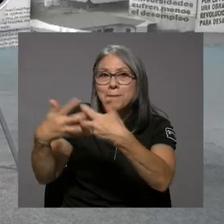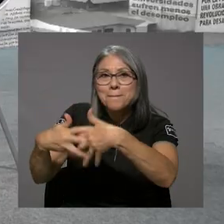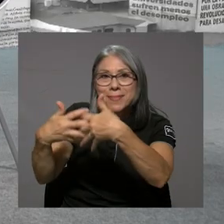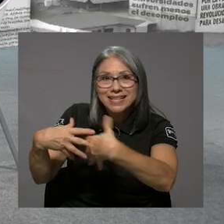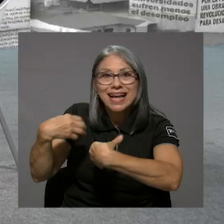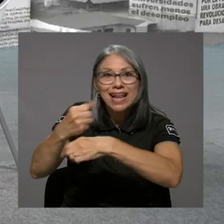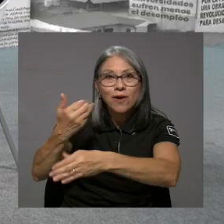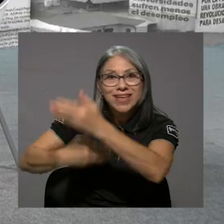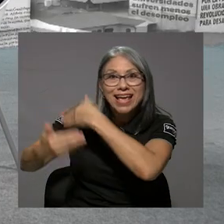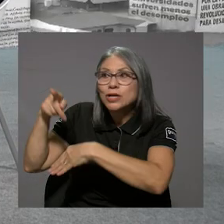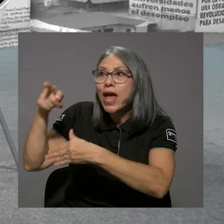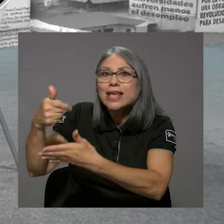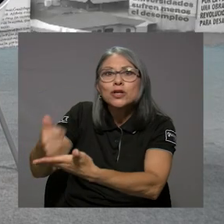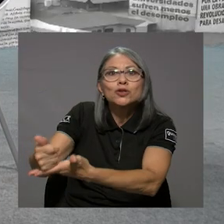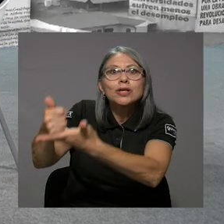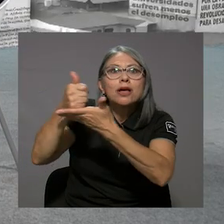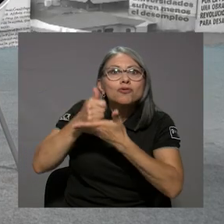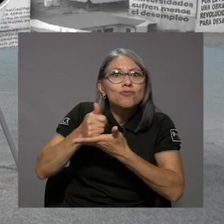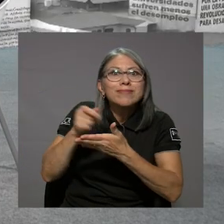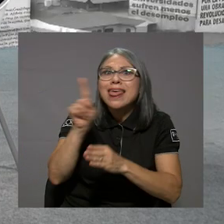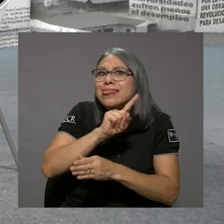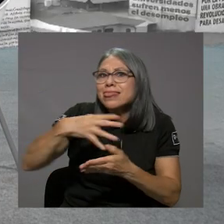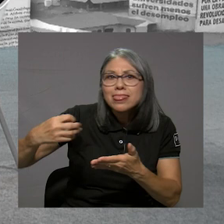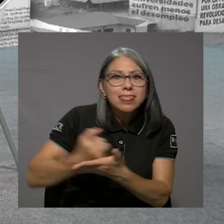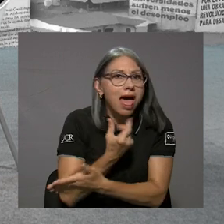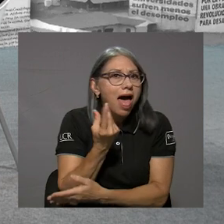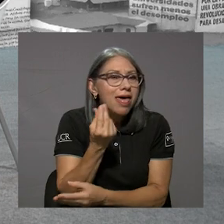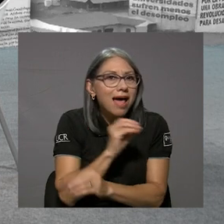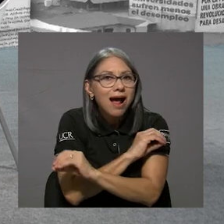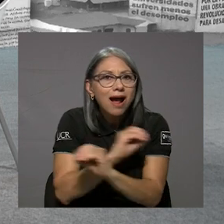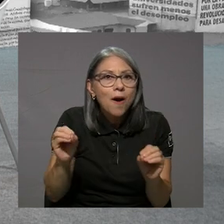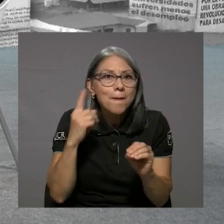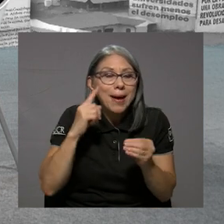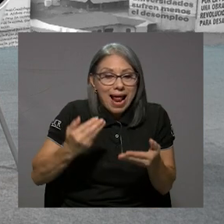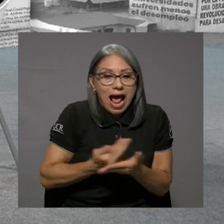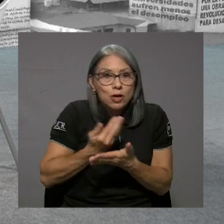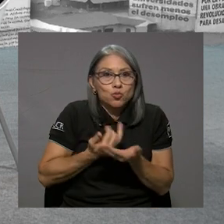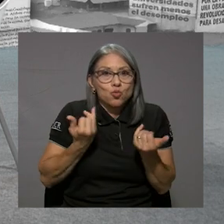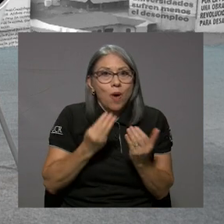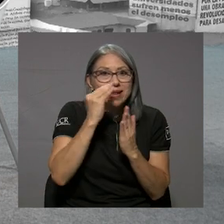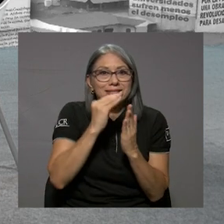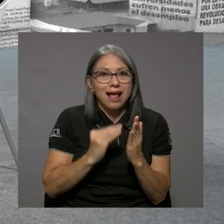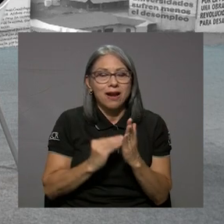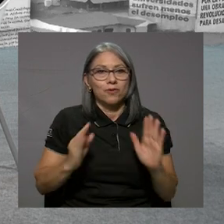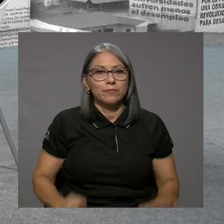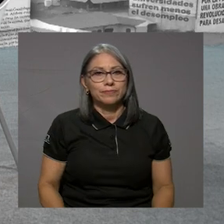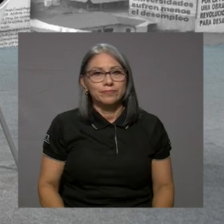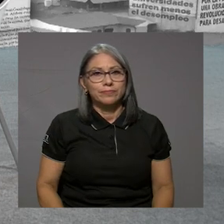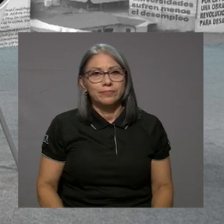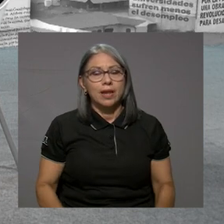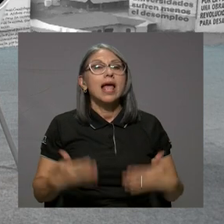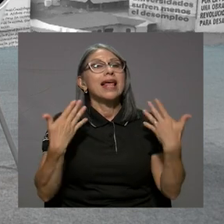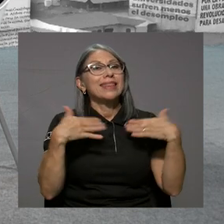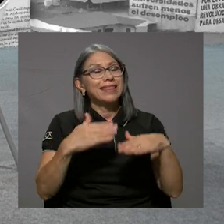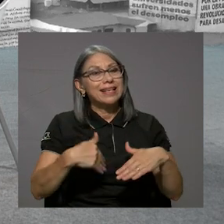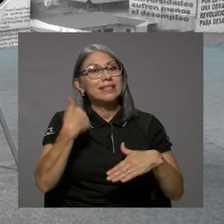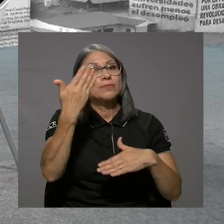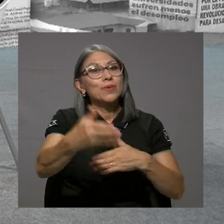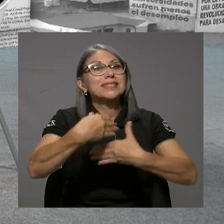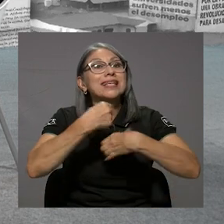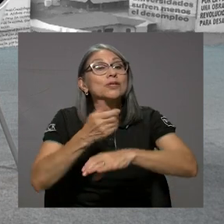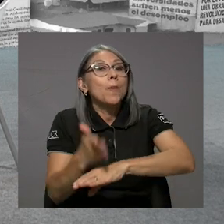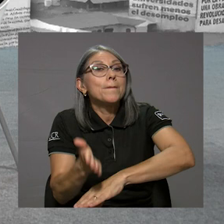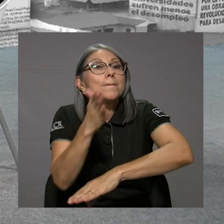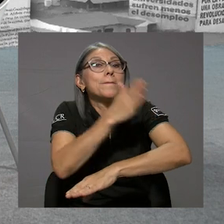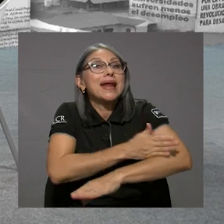Y nos contribuyó sin cobrar, vean qué interesante, la actualización. Luego, se sacó